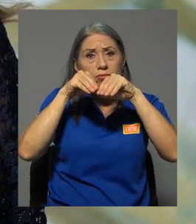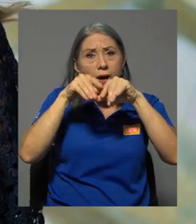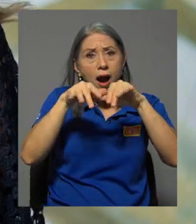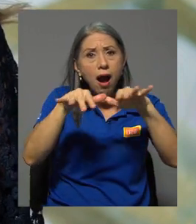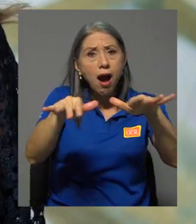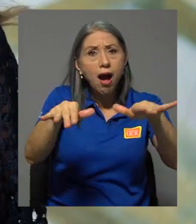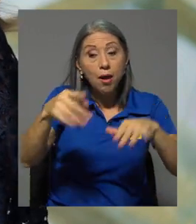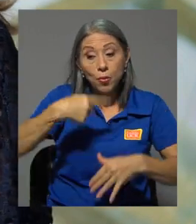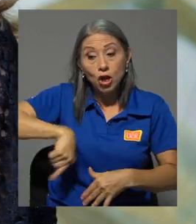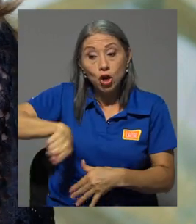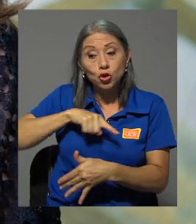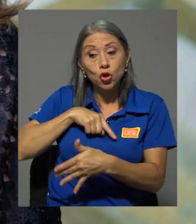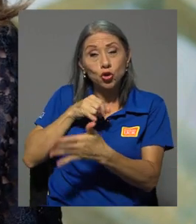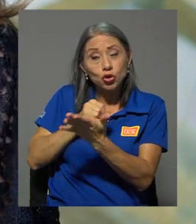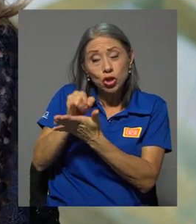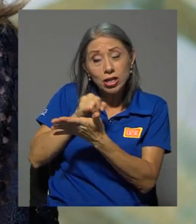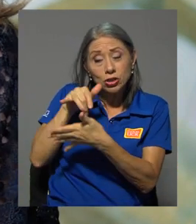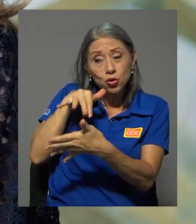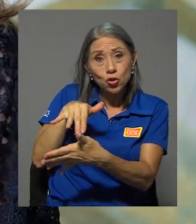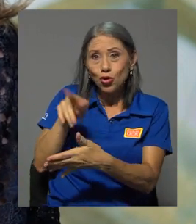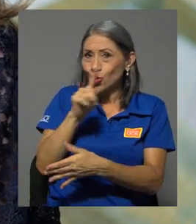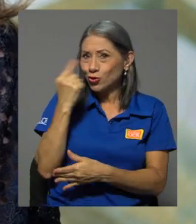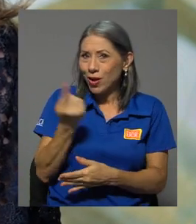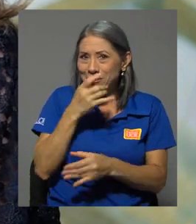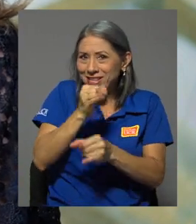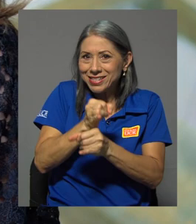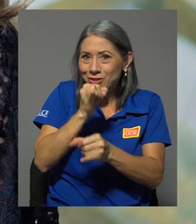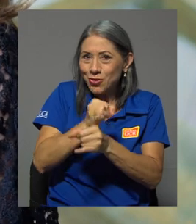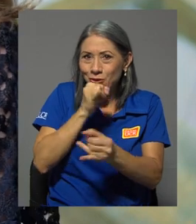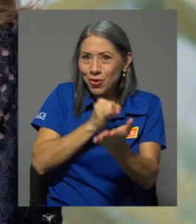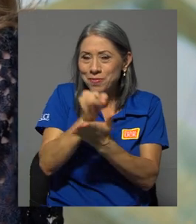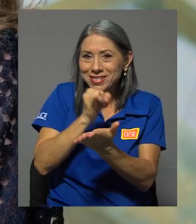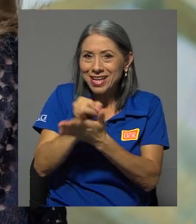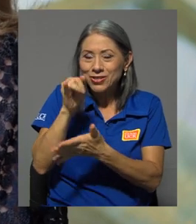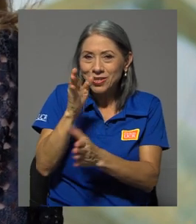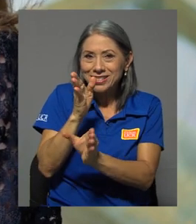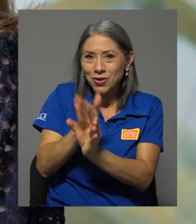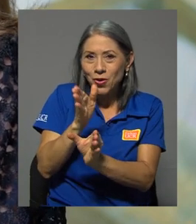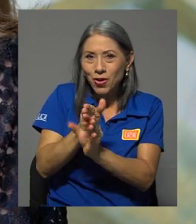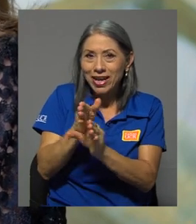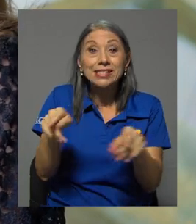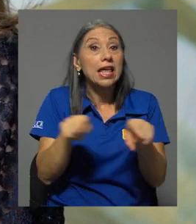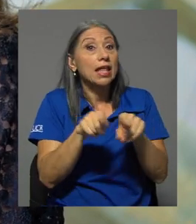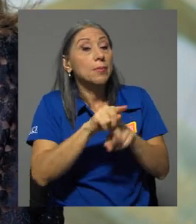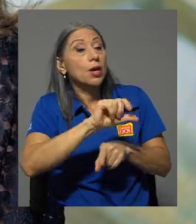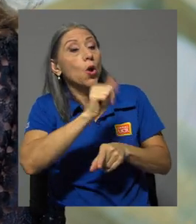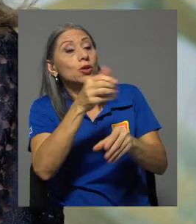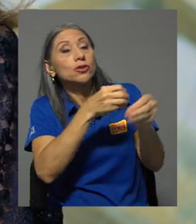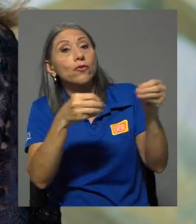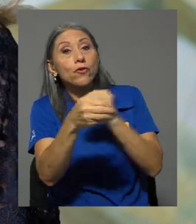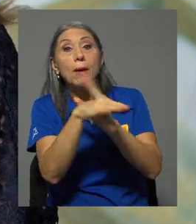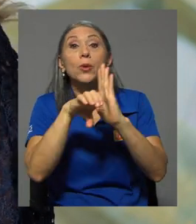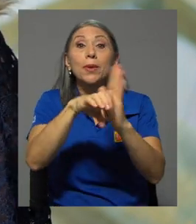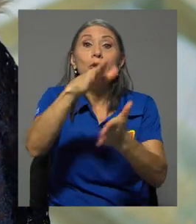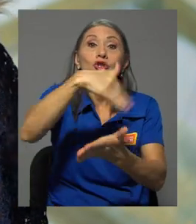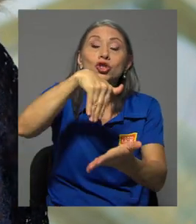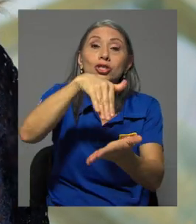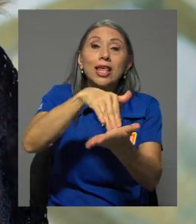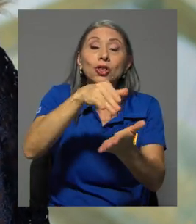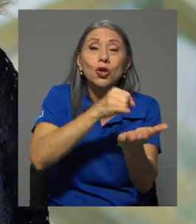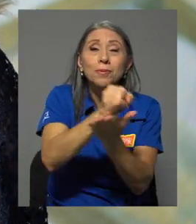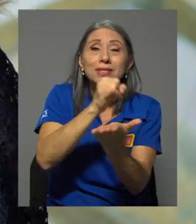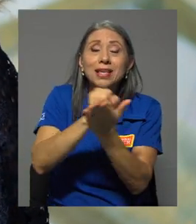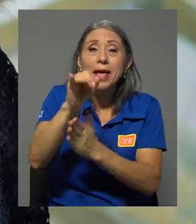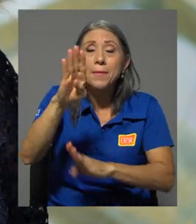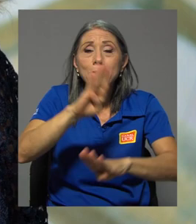que el estudio realizado por nosotros no es solo desde el Instituto de Investigaciones Psicológicas, sino desde otras instancias como el Centro de Investigación en